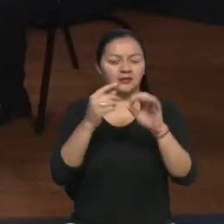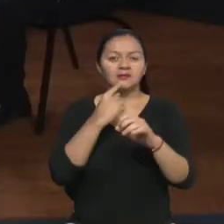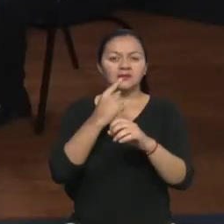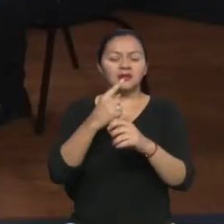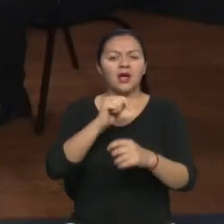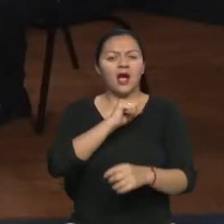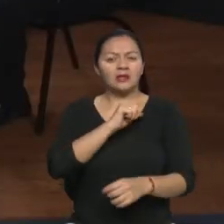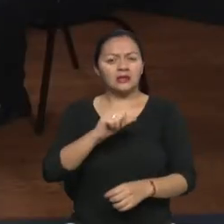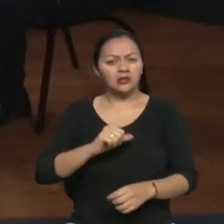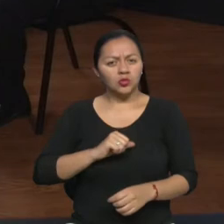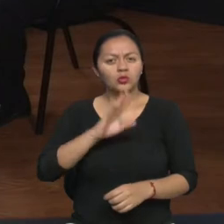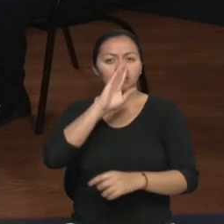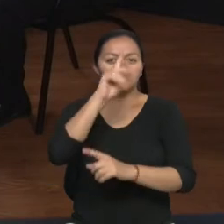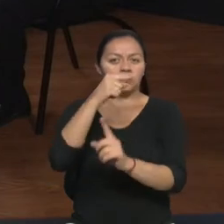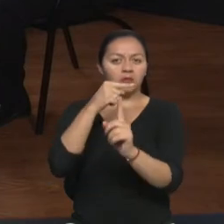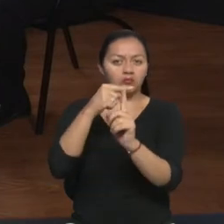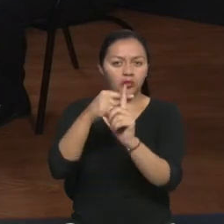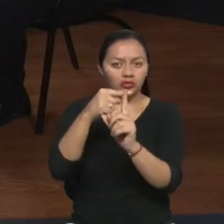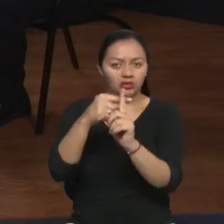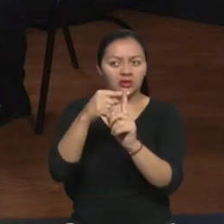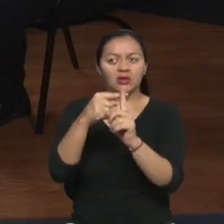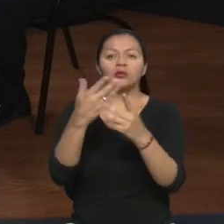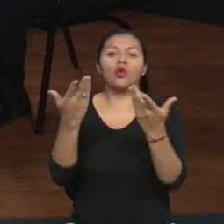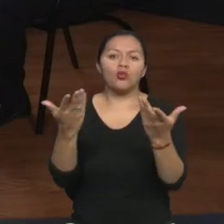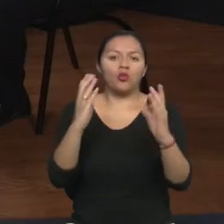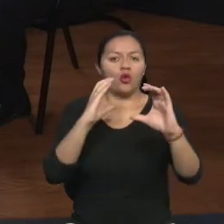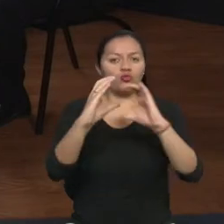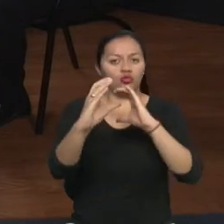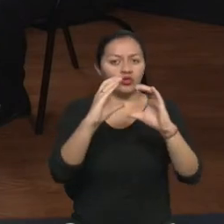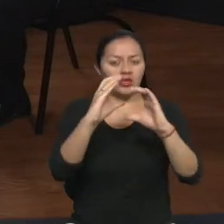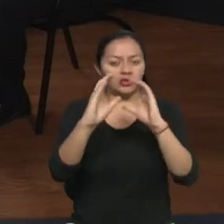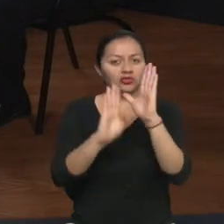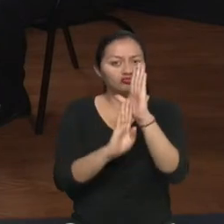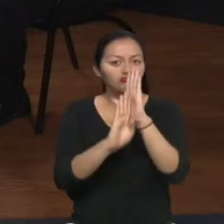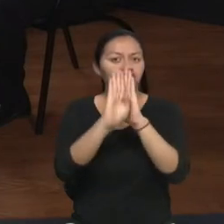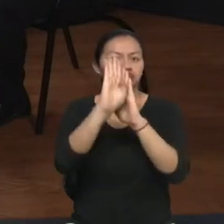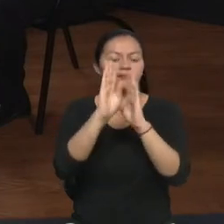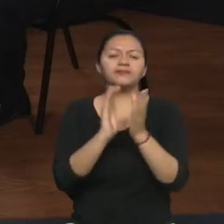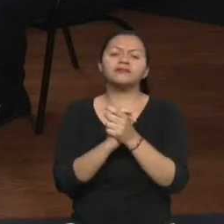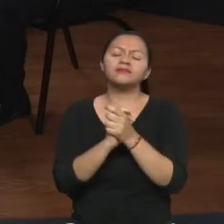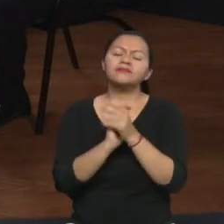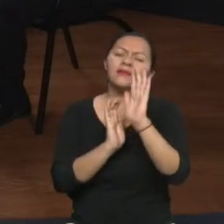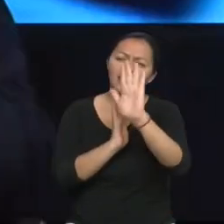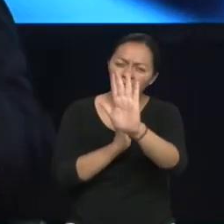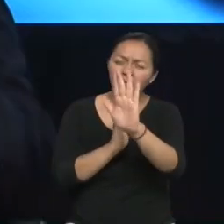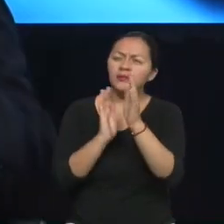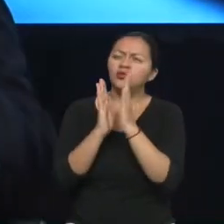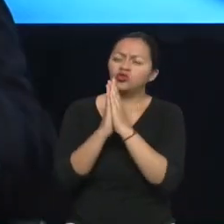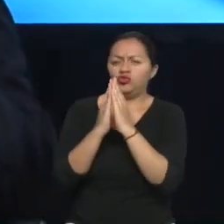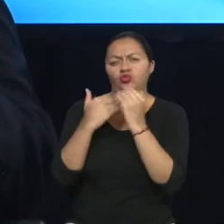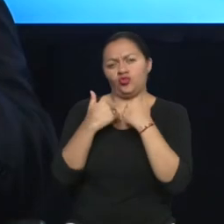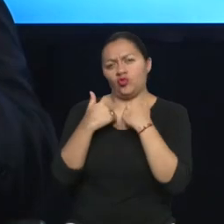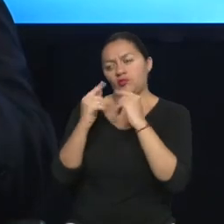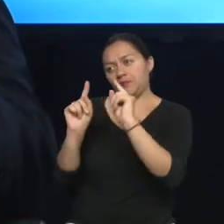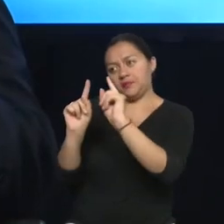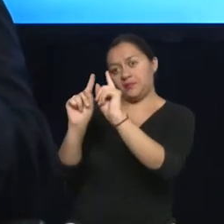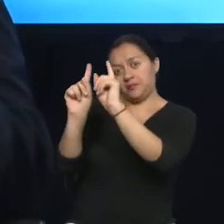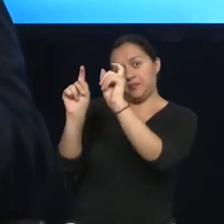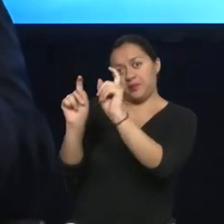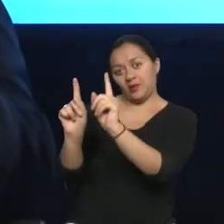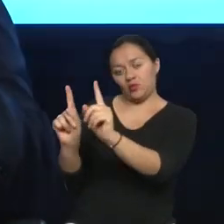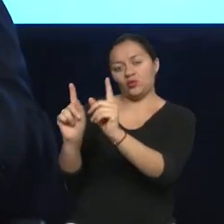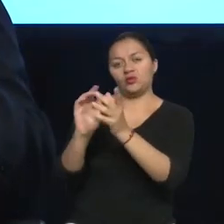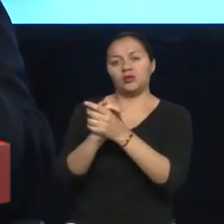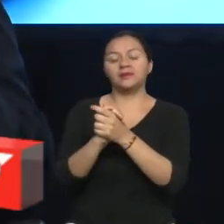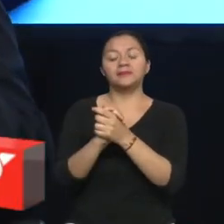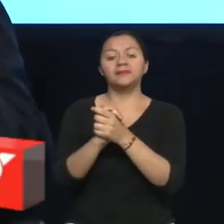cambio de actitud positiva hacia la mejora de la comunicación. Pero yo quisiera que me dedicas, ¿cuál es la, deberían